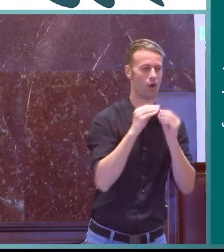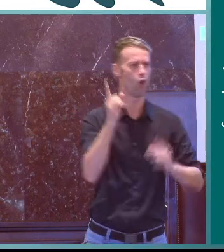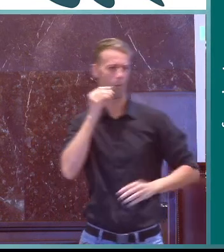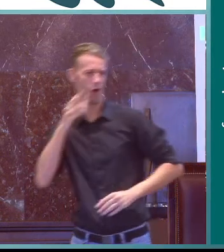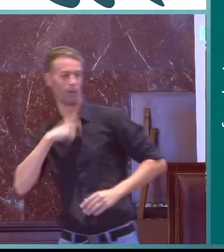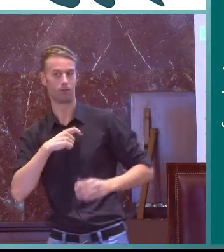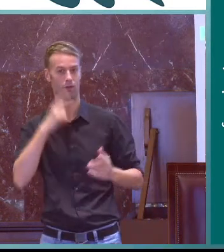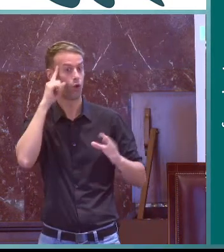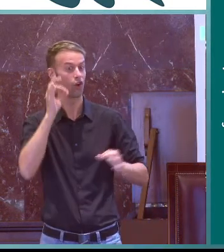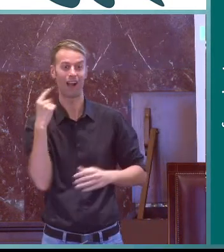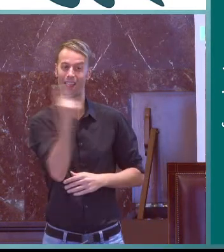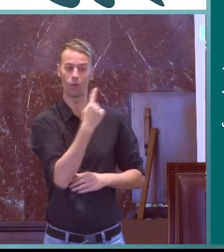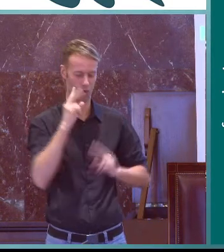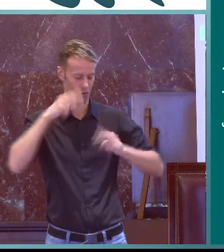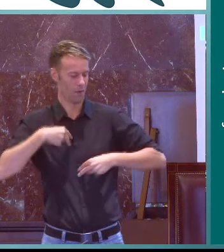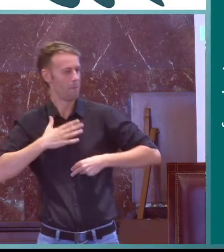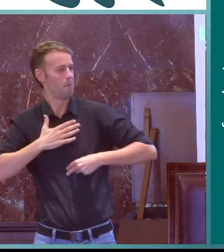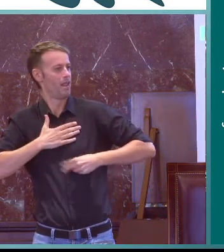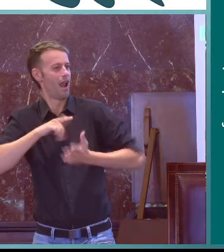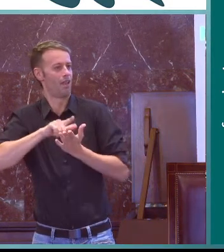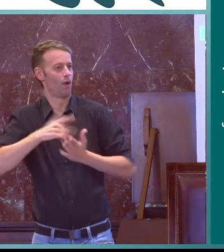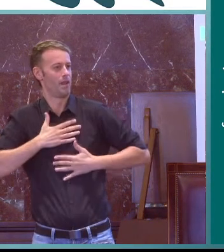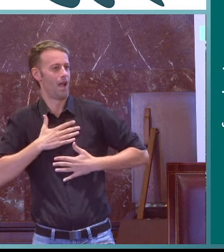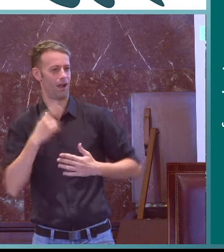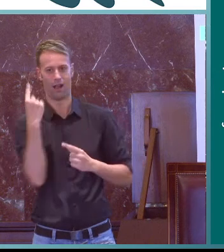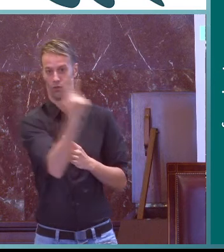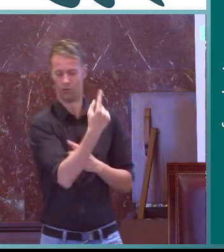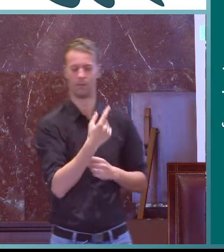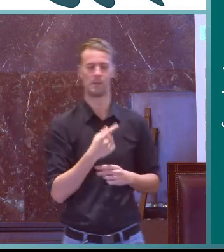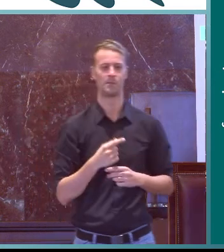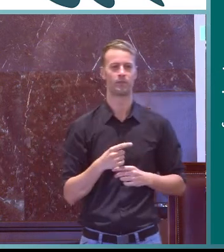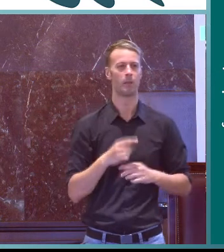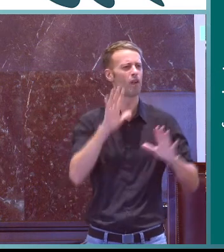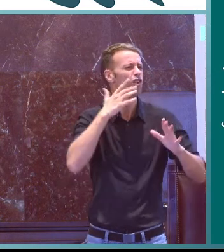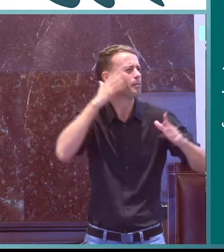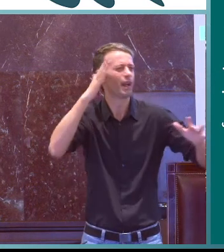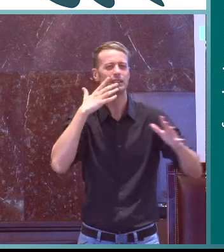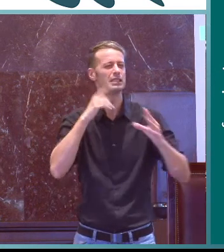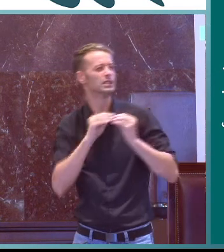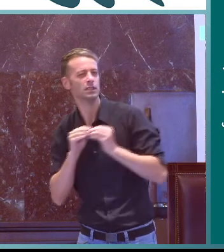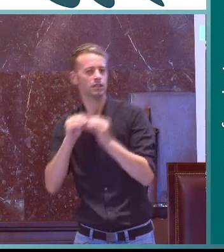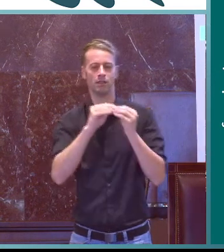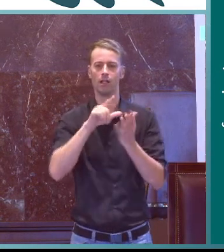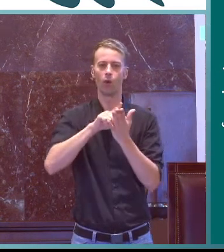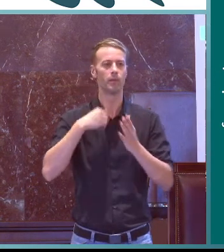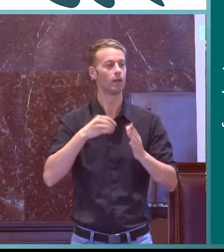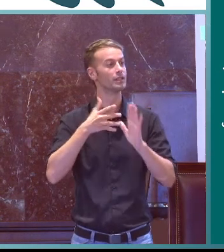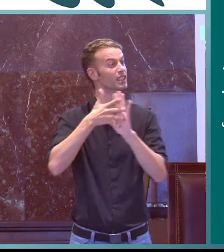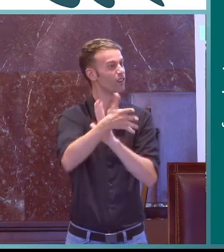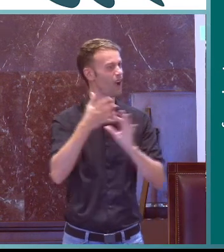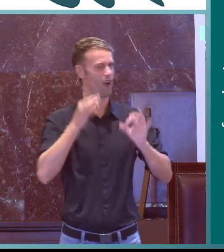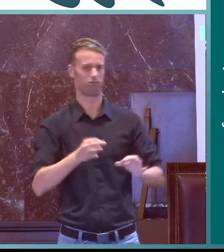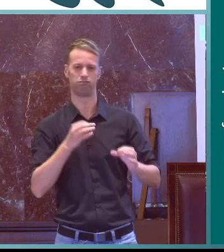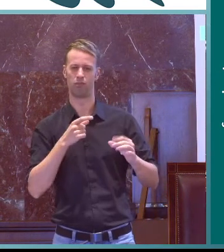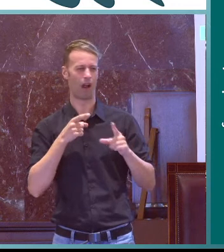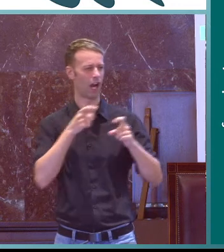tuya no vamos a discutir exactamente cuál pero pero efectivamente surgiría el debate pero imaginaros por un momento que tuviésemos